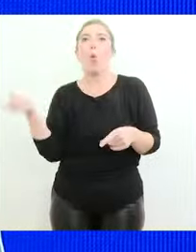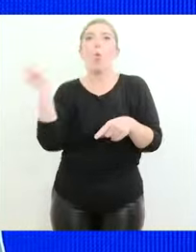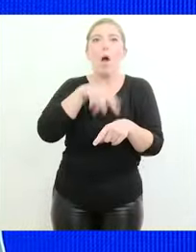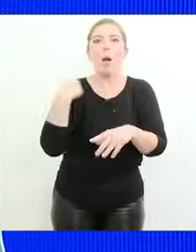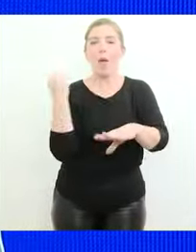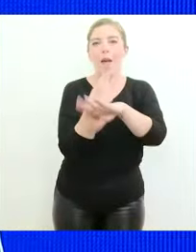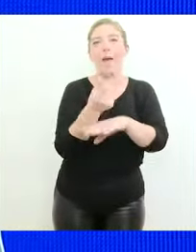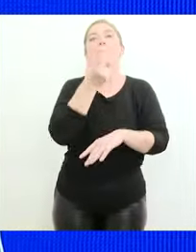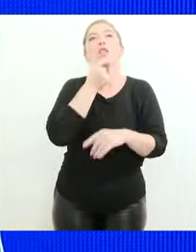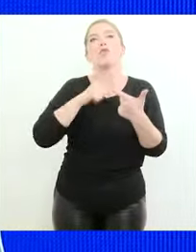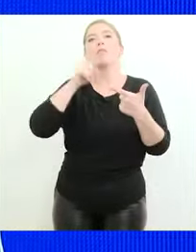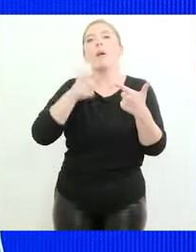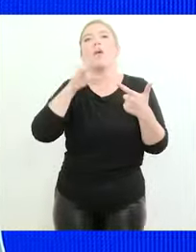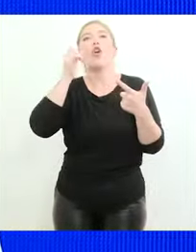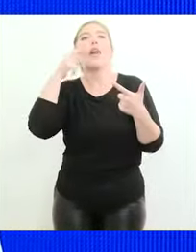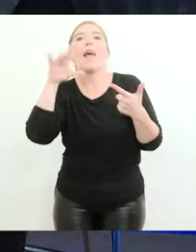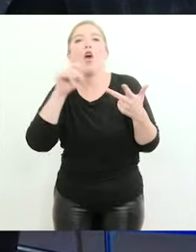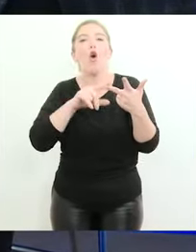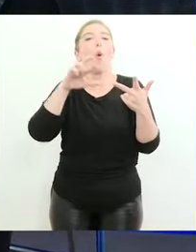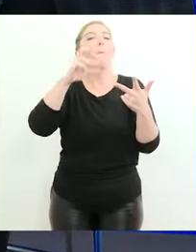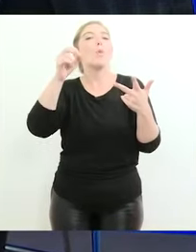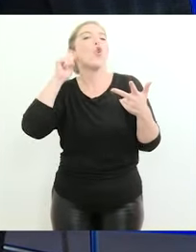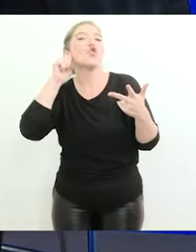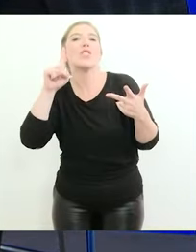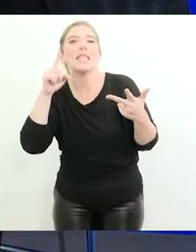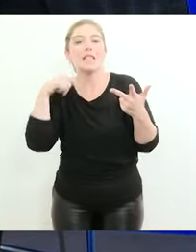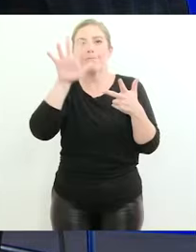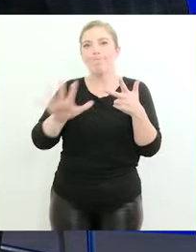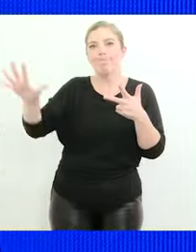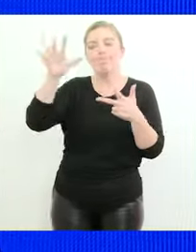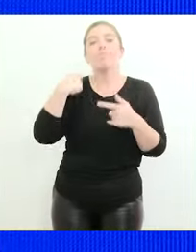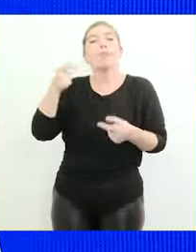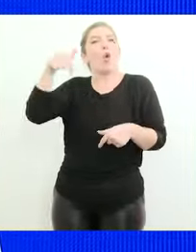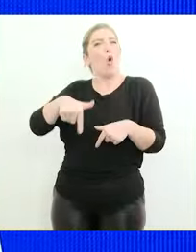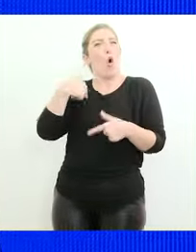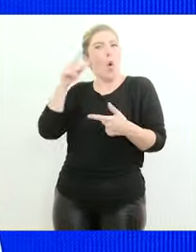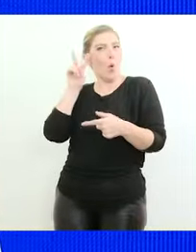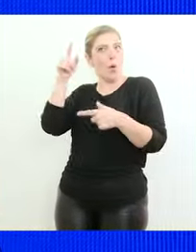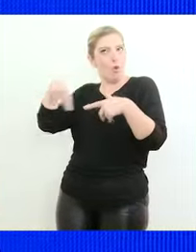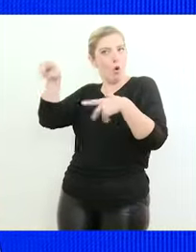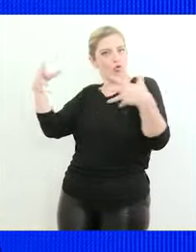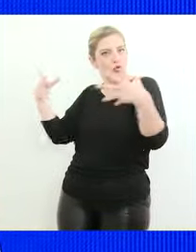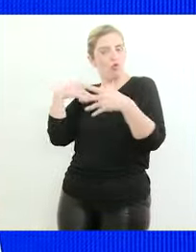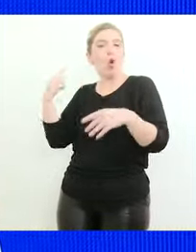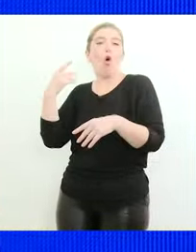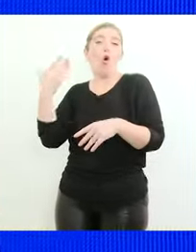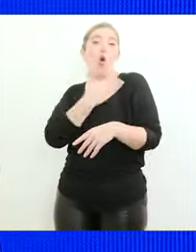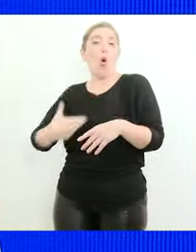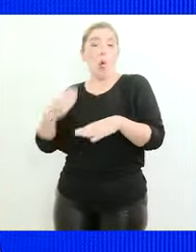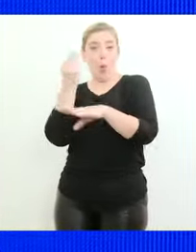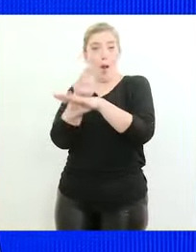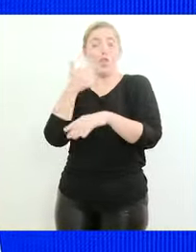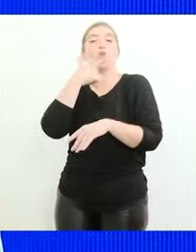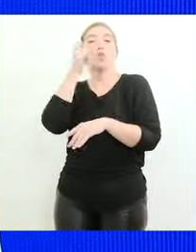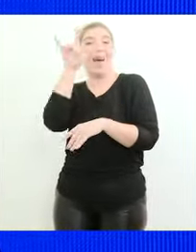tenemos el caso de Orrego, tenemos el caso de Poggi en la región. Y vimos hoy una decisión del actual gobernador, gobernador saliente,